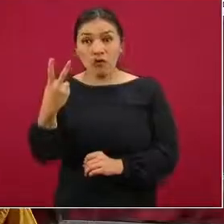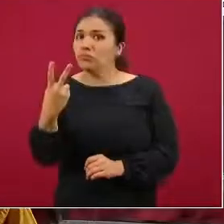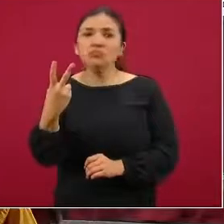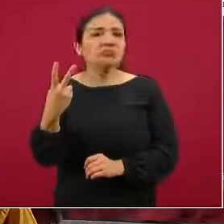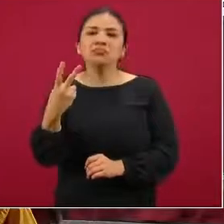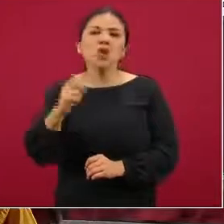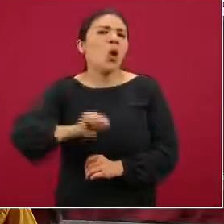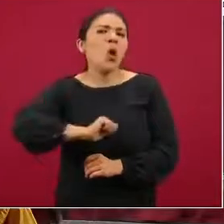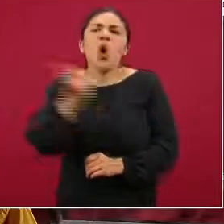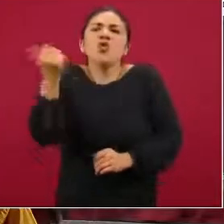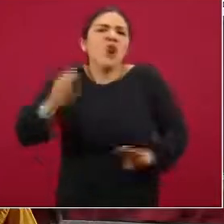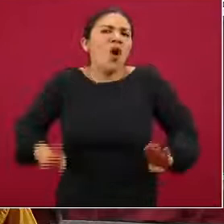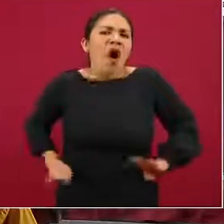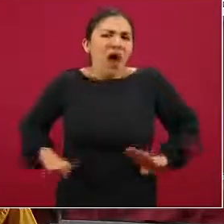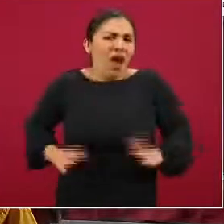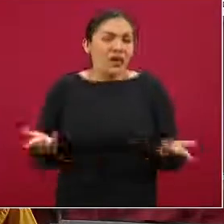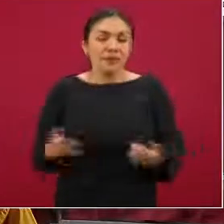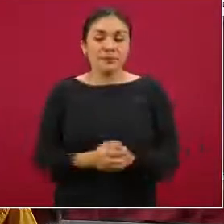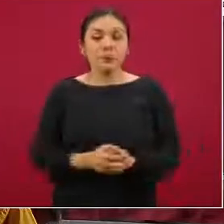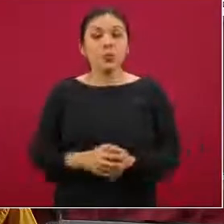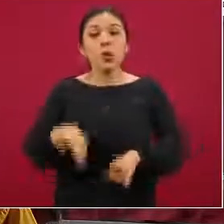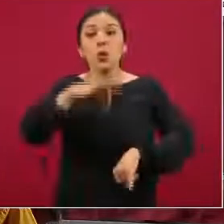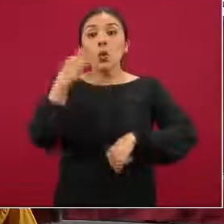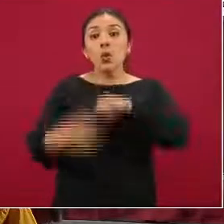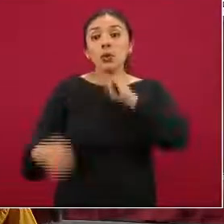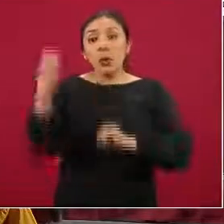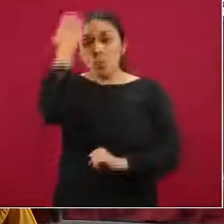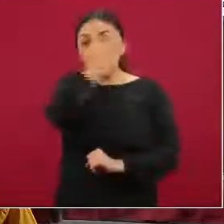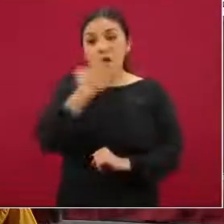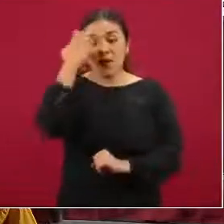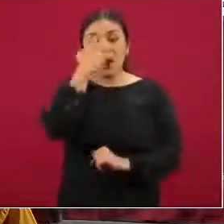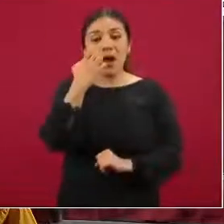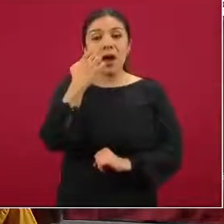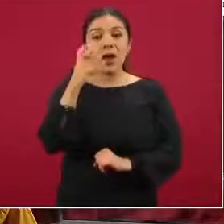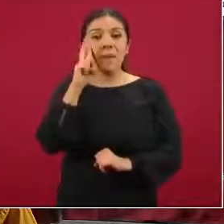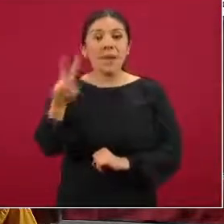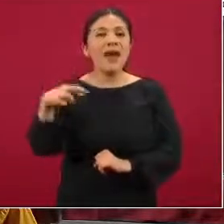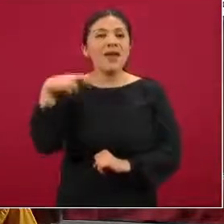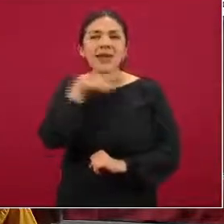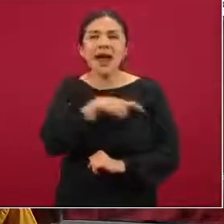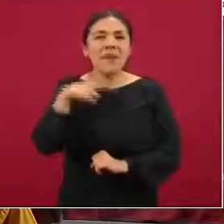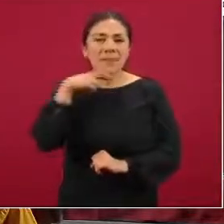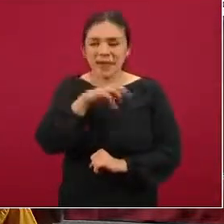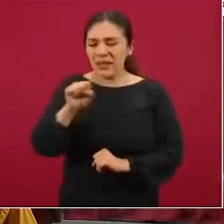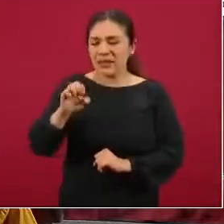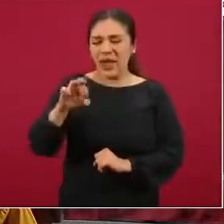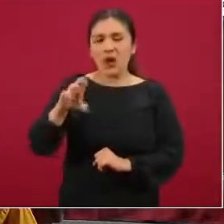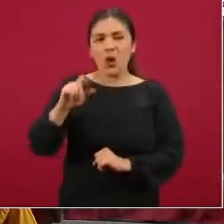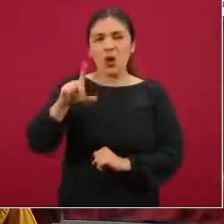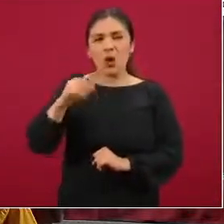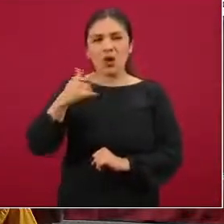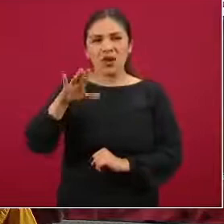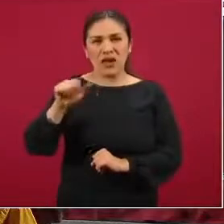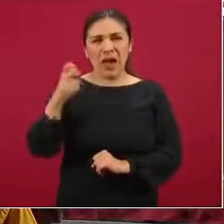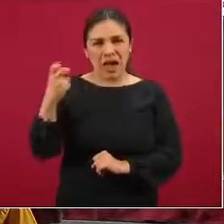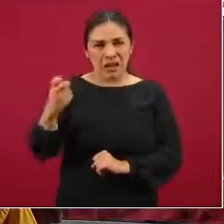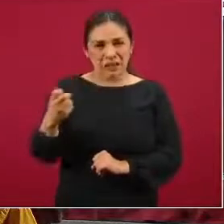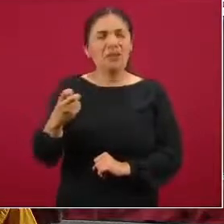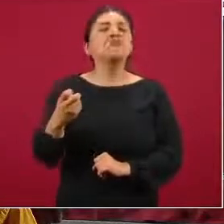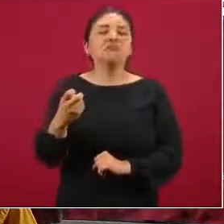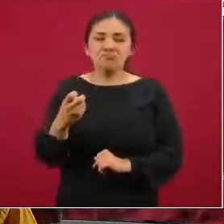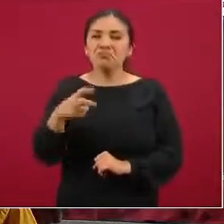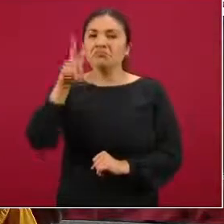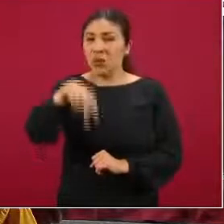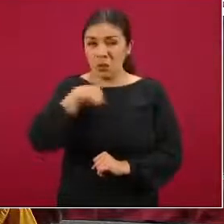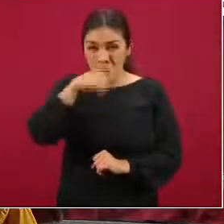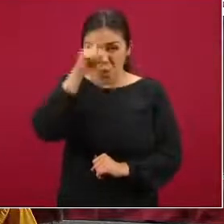circulando este año. Y finalmente, la prueba rápida serológica, que es la que definitivamente